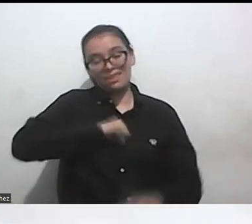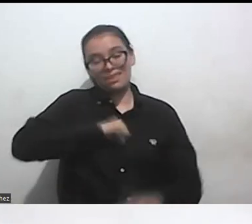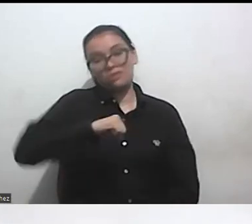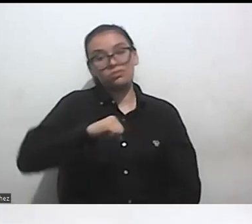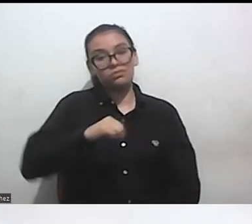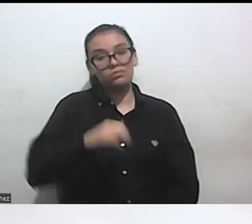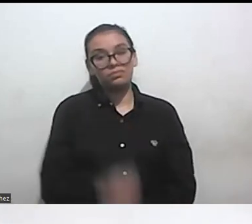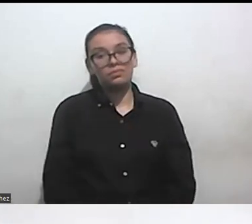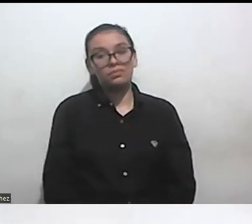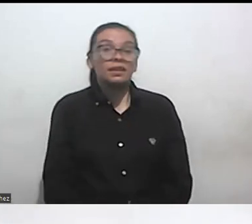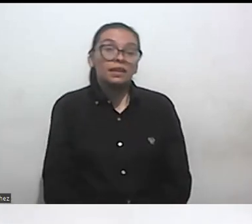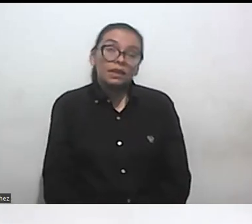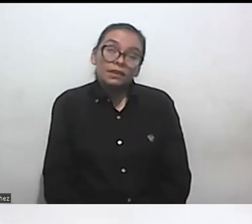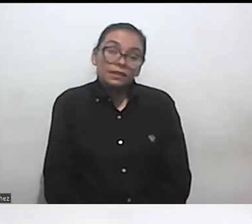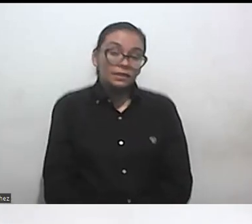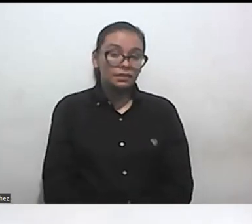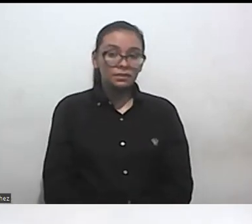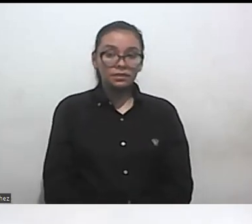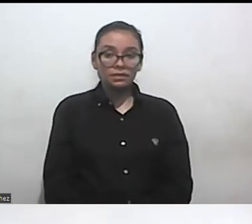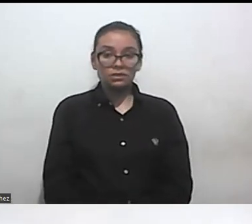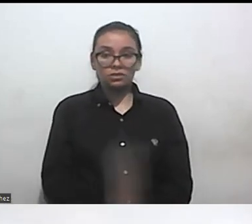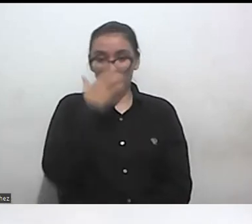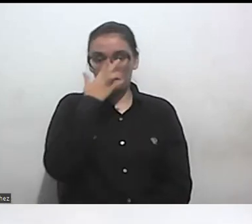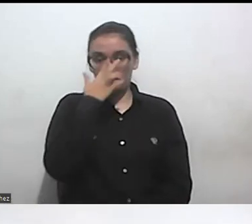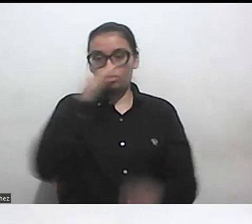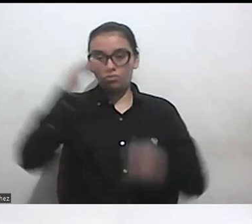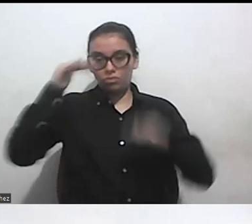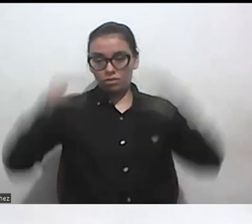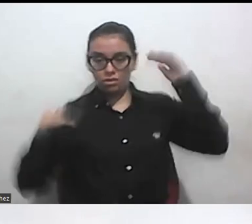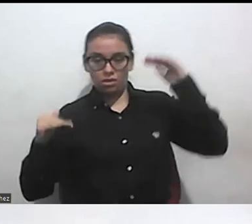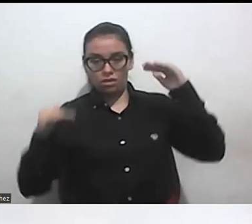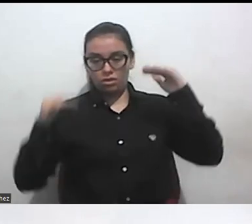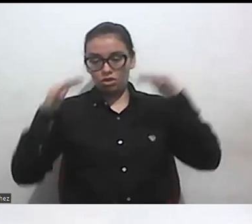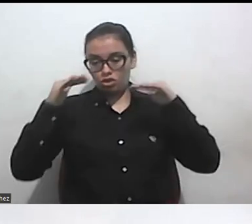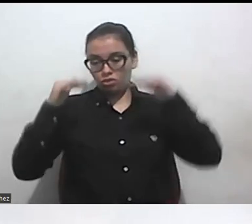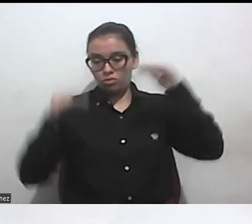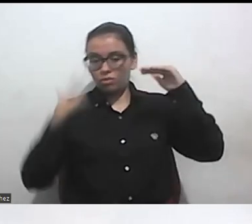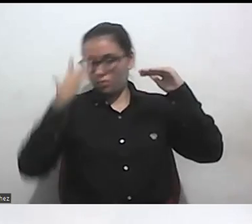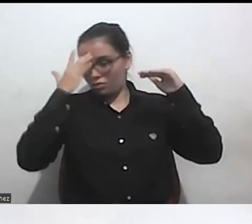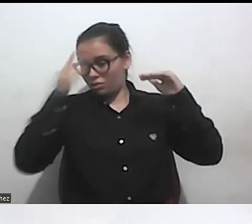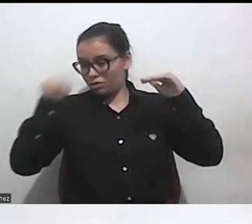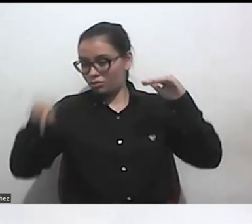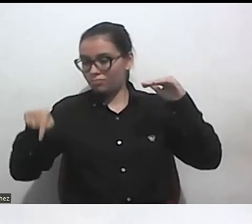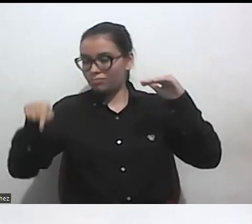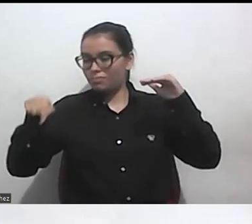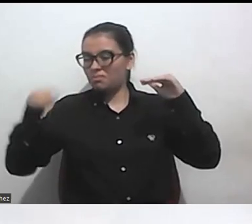y pues estoy en desventaja frente a otros porque soy una persona pese de entonces